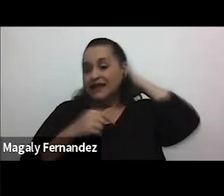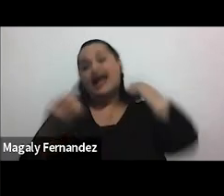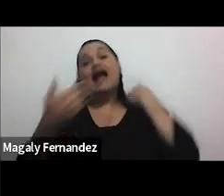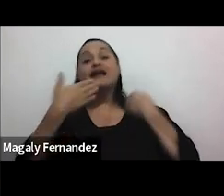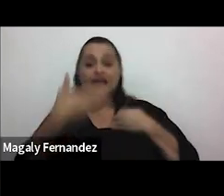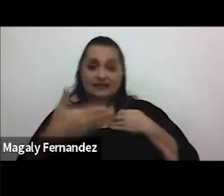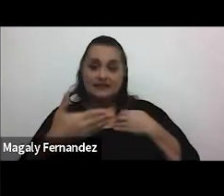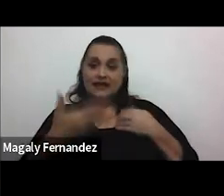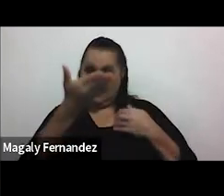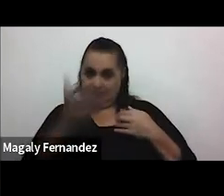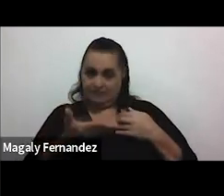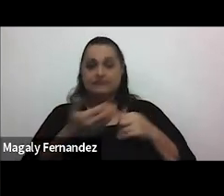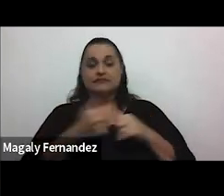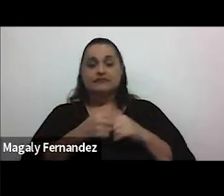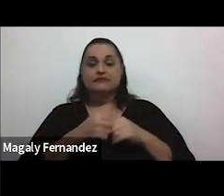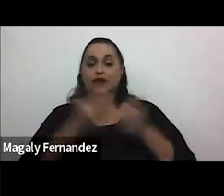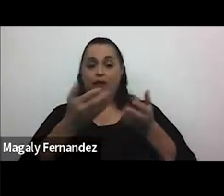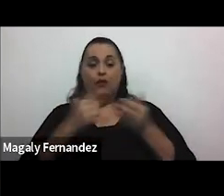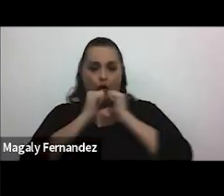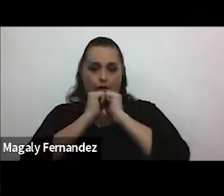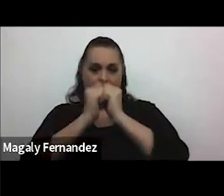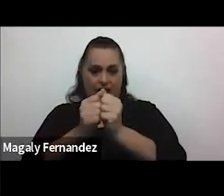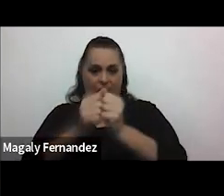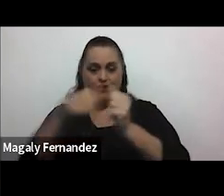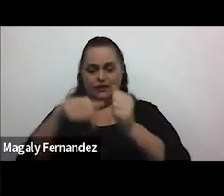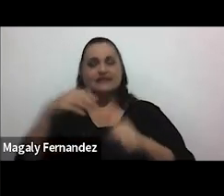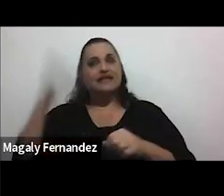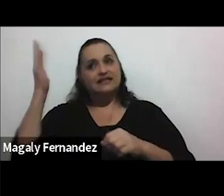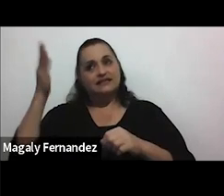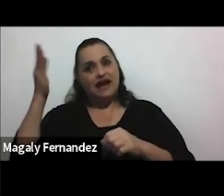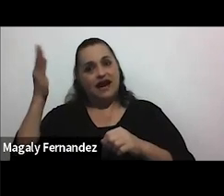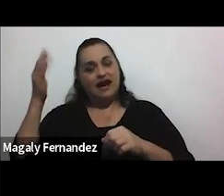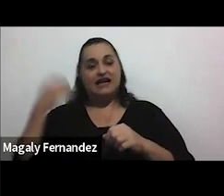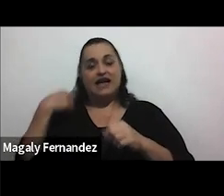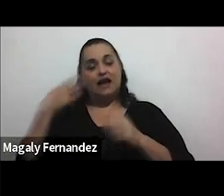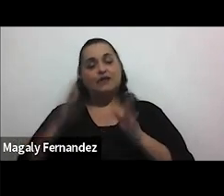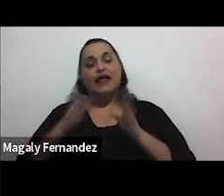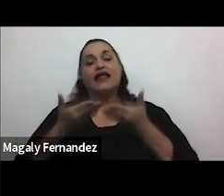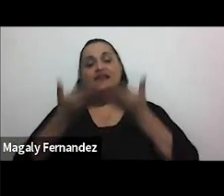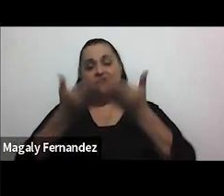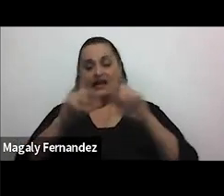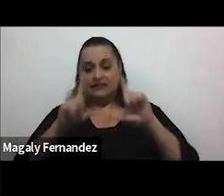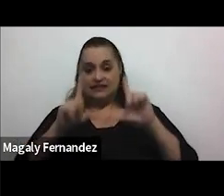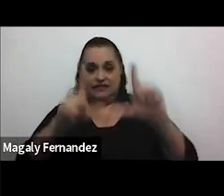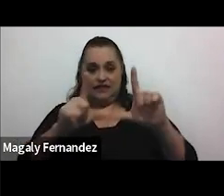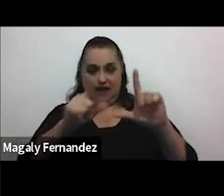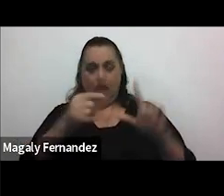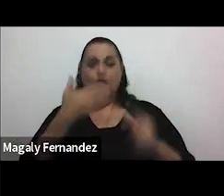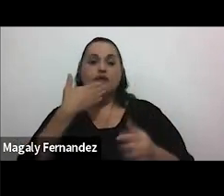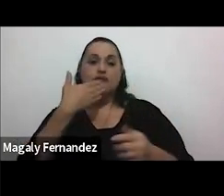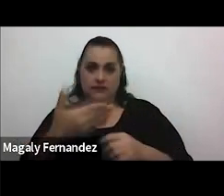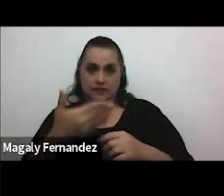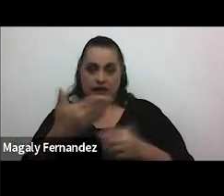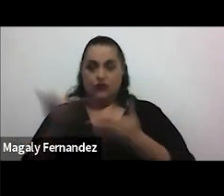agradecerte por habernos acompañado en esta charla entonces te queremos hacer entrega este certificado de agradecimiento de